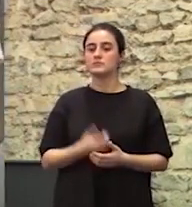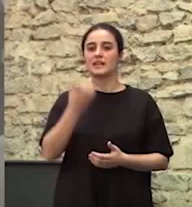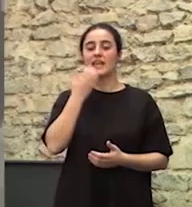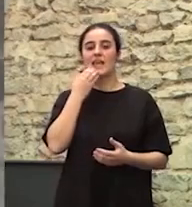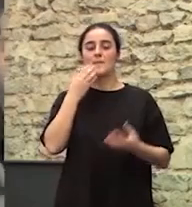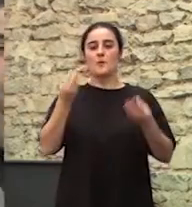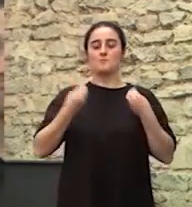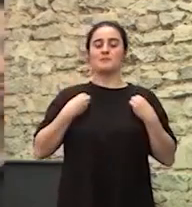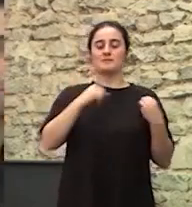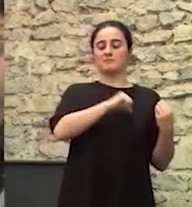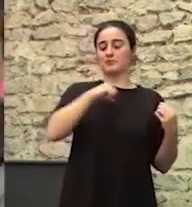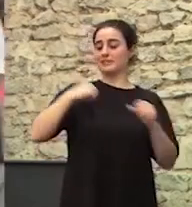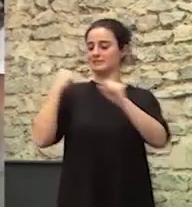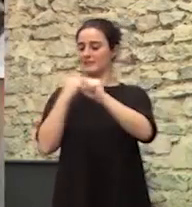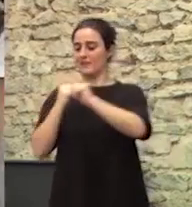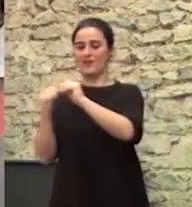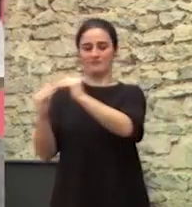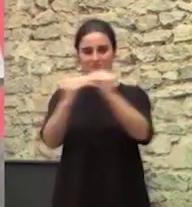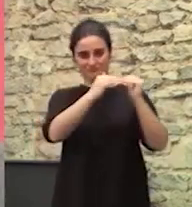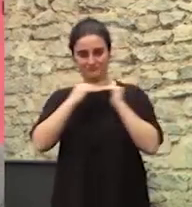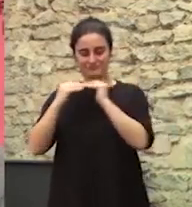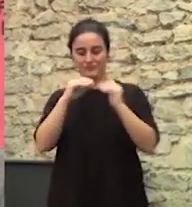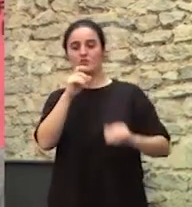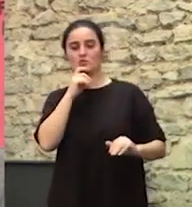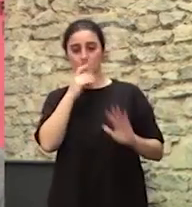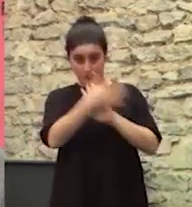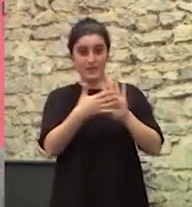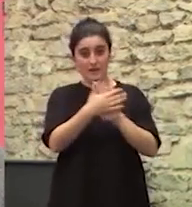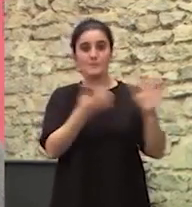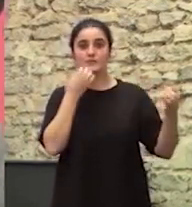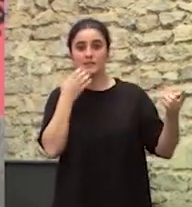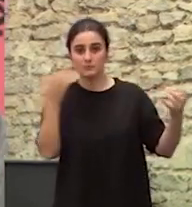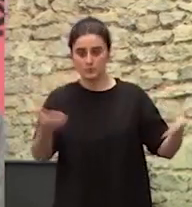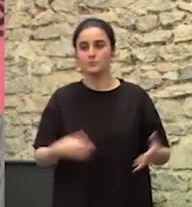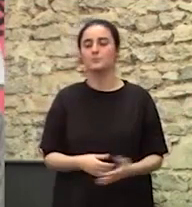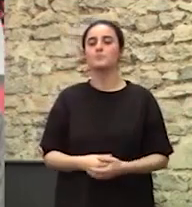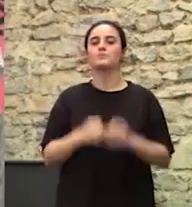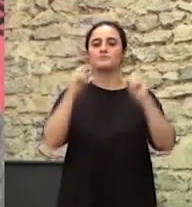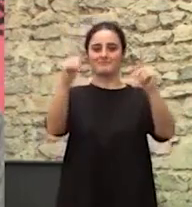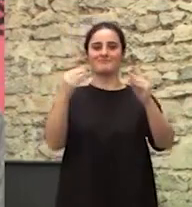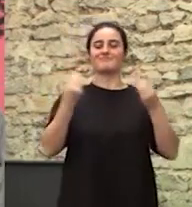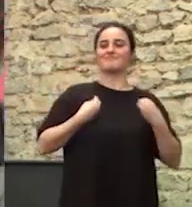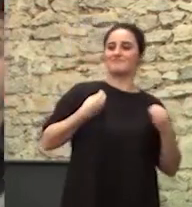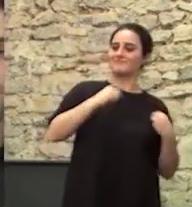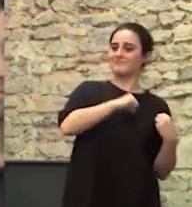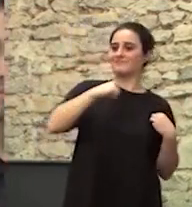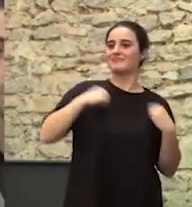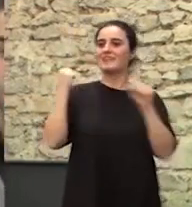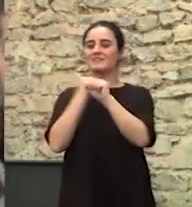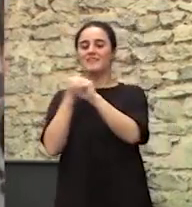¿Conciliación? ¿Hablamos de conciliación? ¿Hablamos de conciliación? Venga Vamos a hablar de conciliación